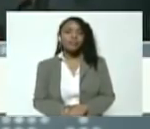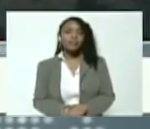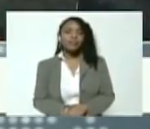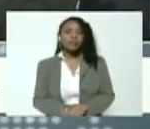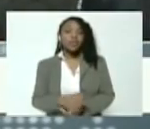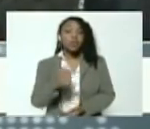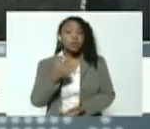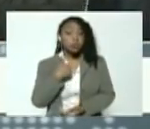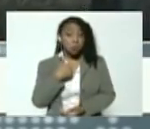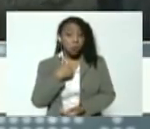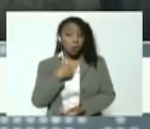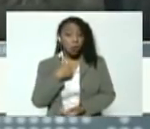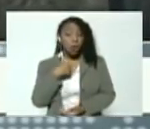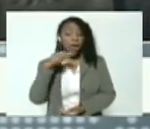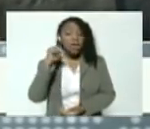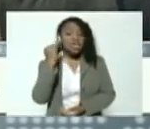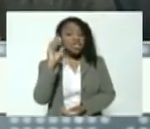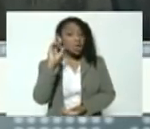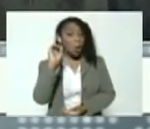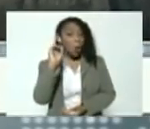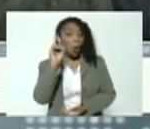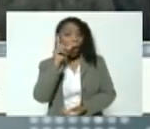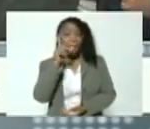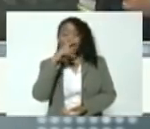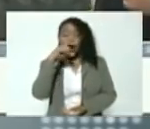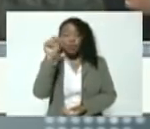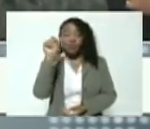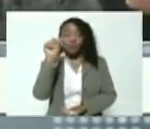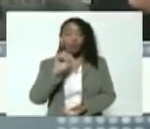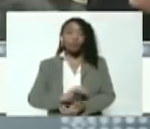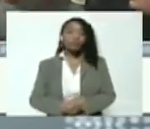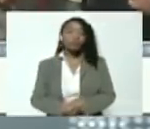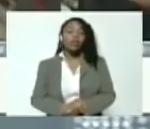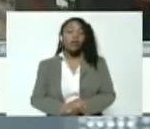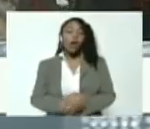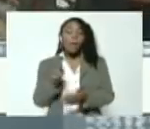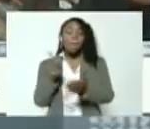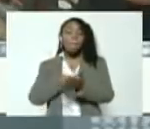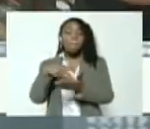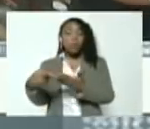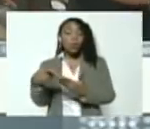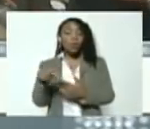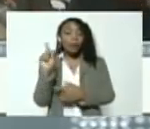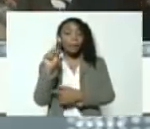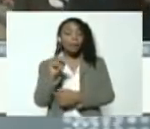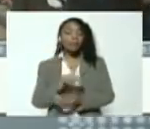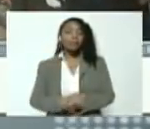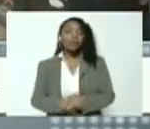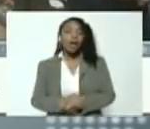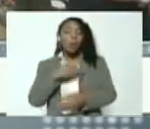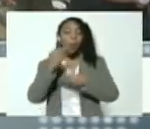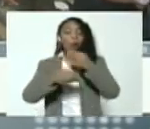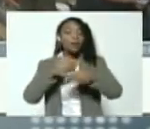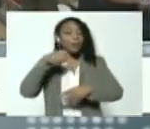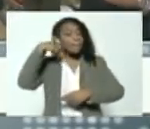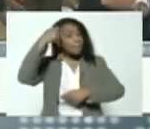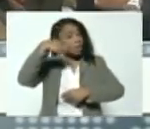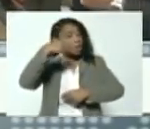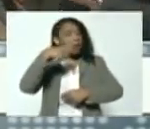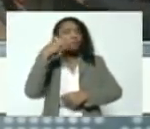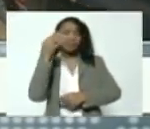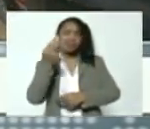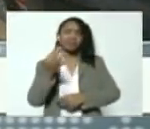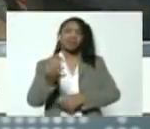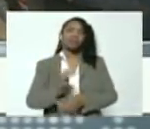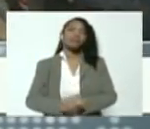Yo soy Nico Maduro de Tumbar también. Vamos a hacer una película. De